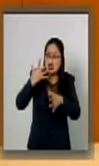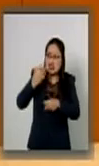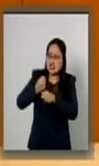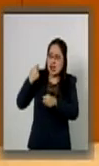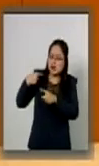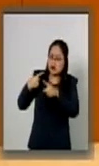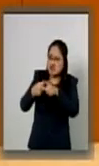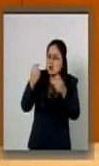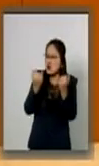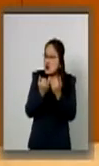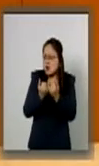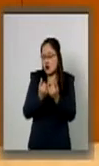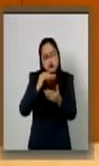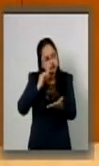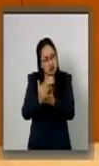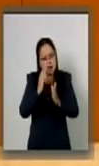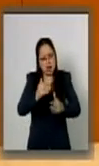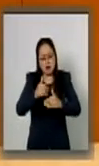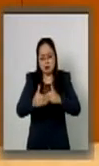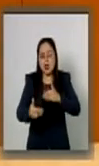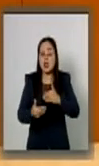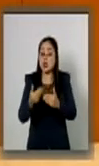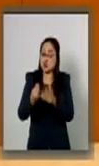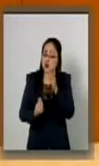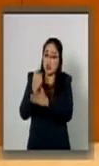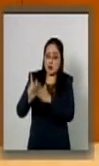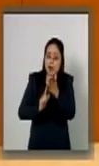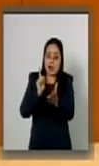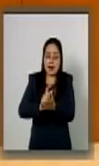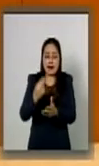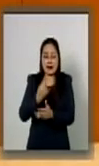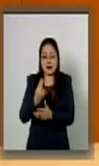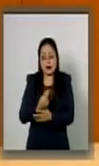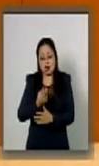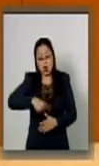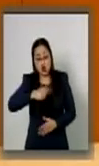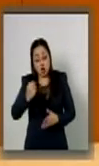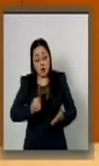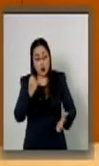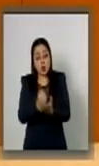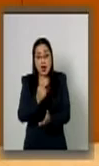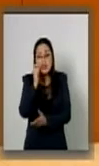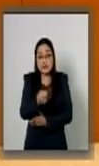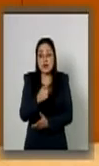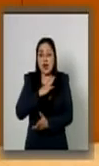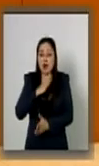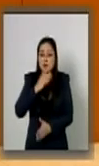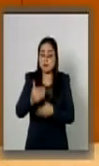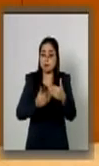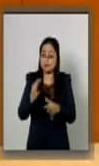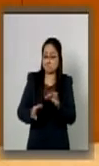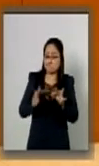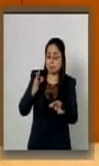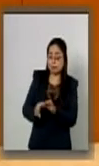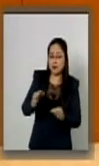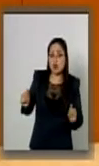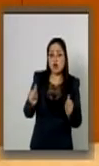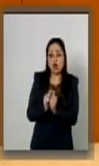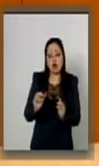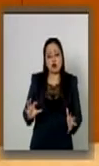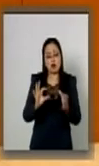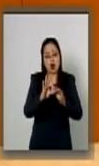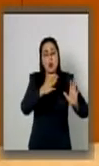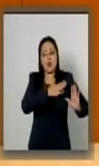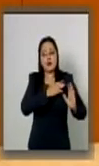Con la aprobación que estemos dando, estamos dando un importante paso para saldar la cuenta pendiente con nuestras Fuerzas